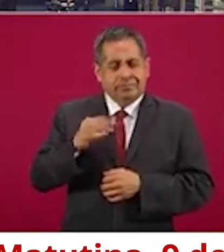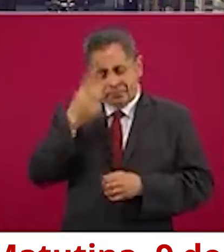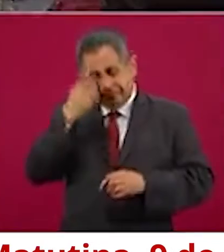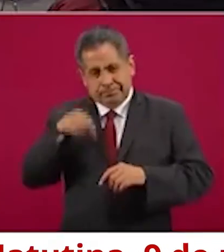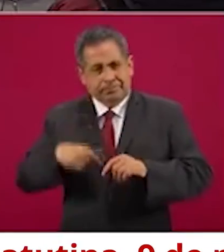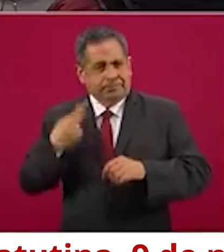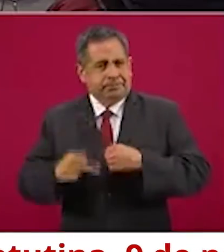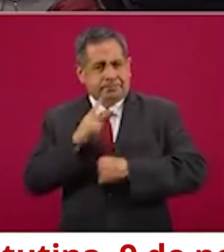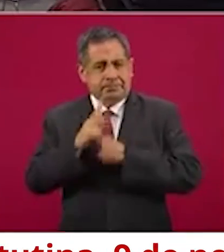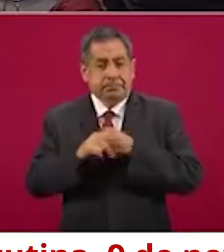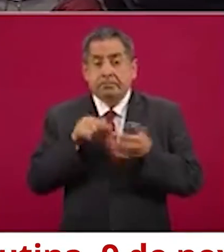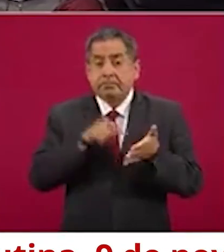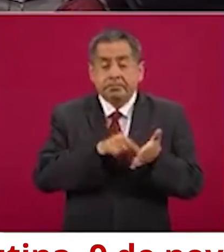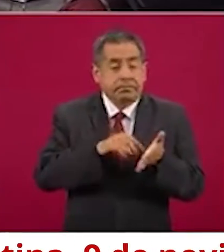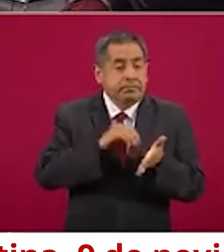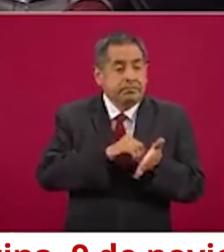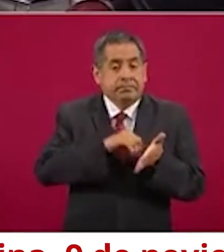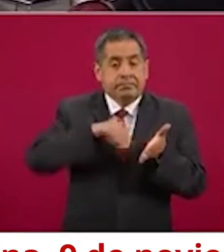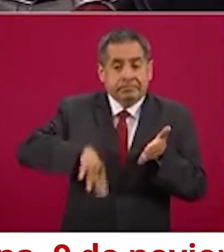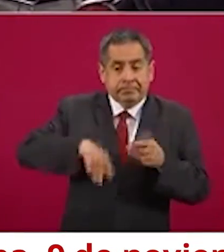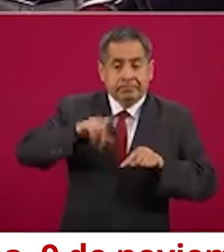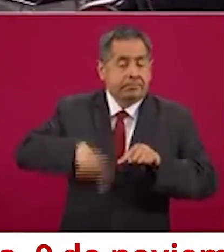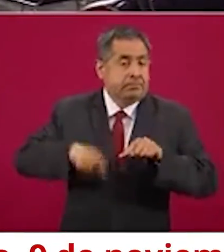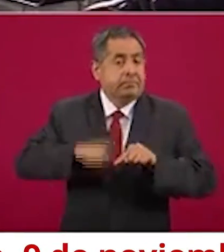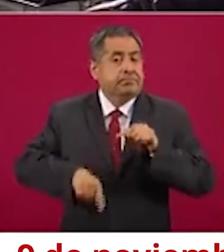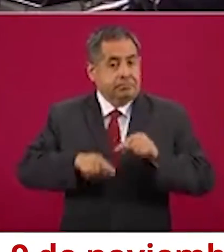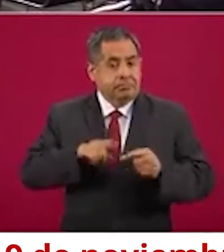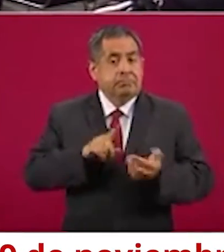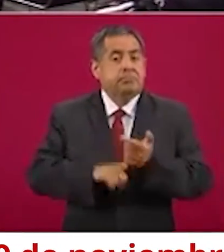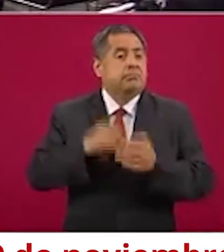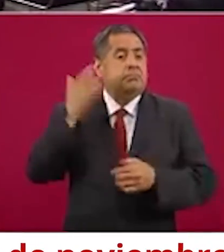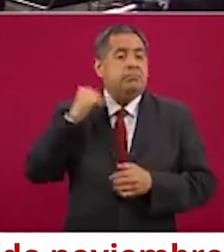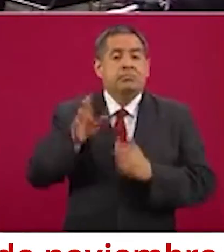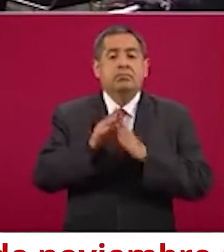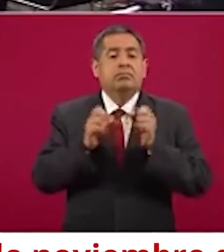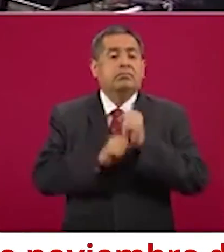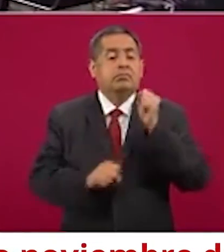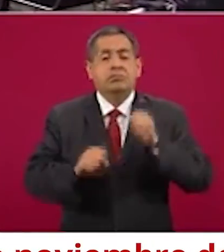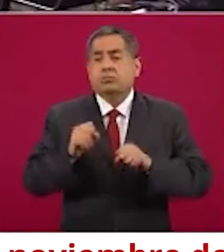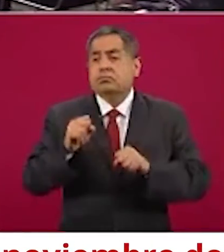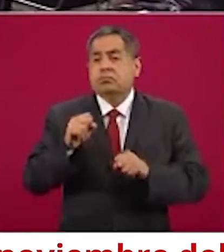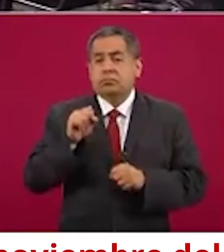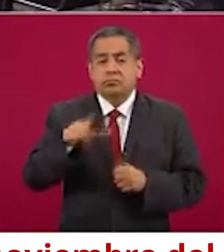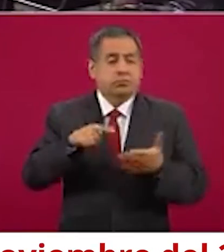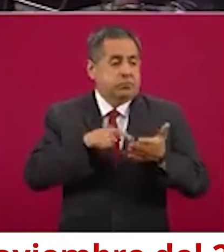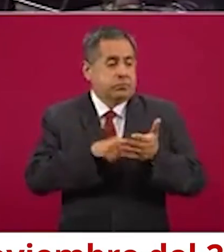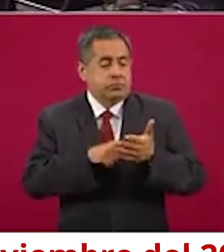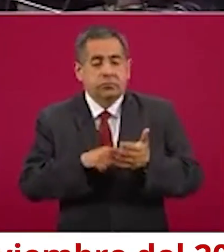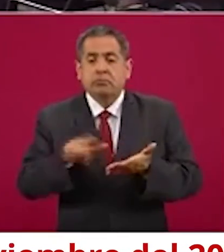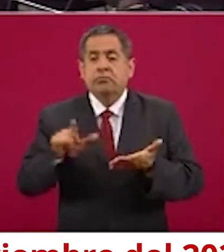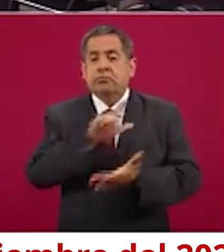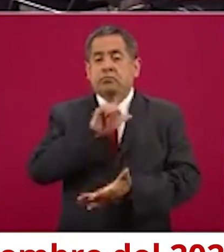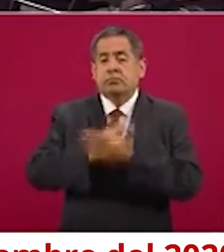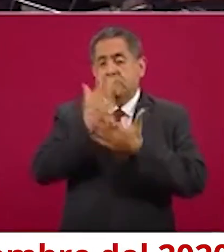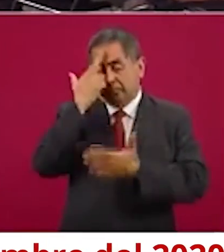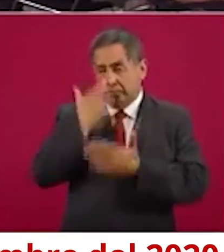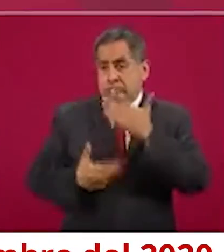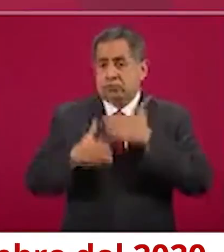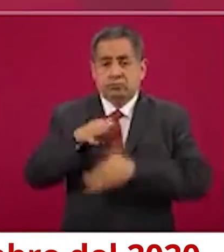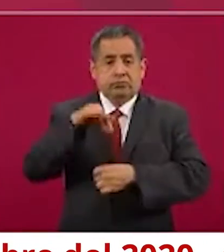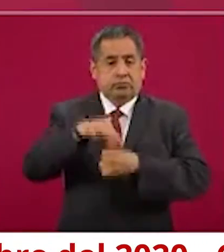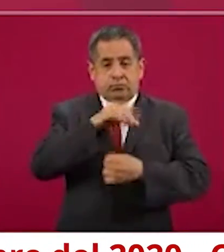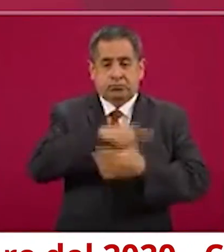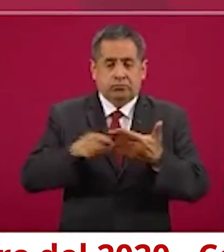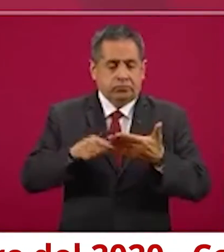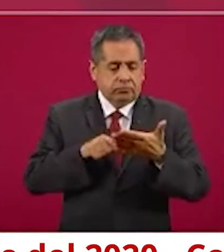en la Constitución del 17 de que se les juzgara por delitos electorales.